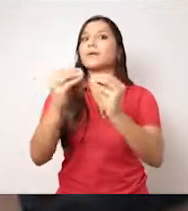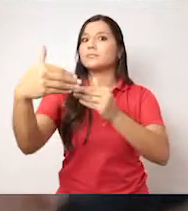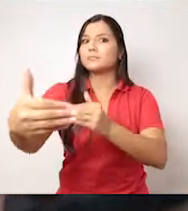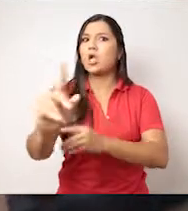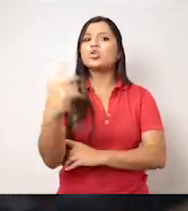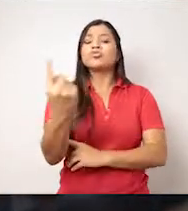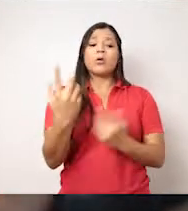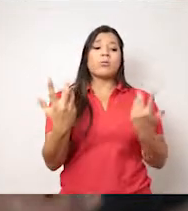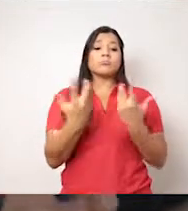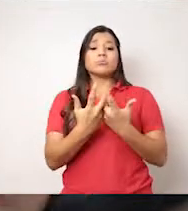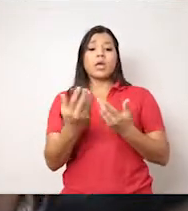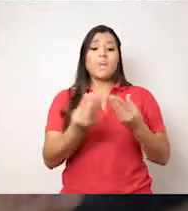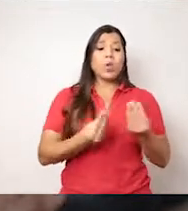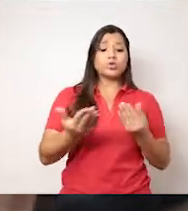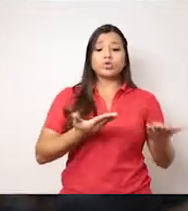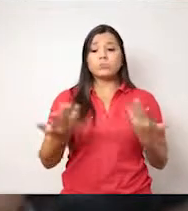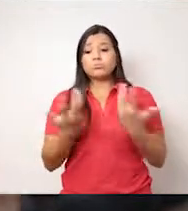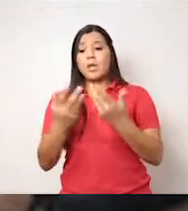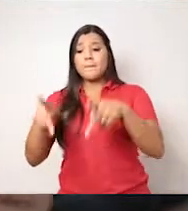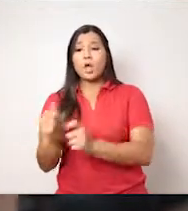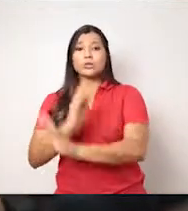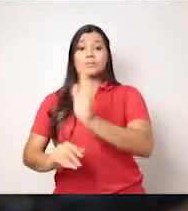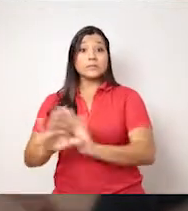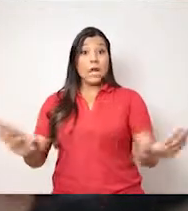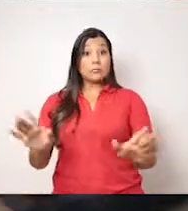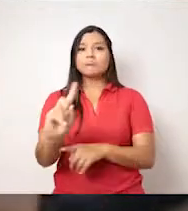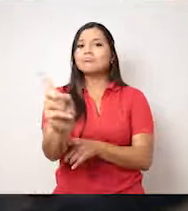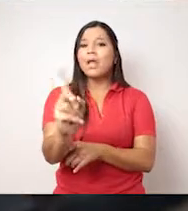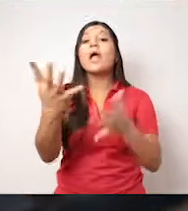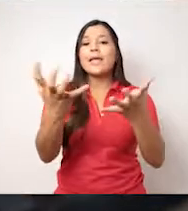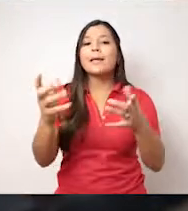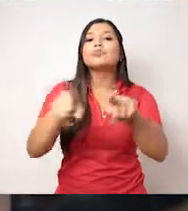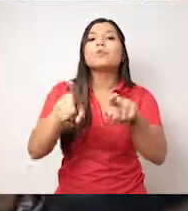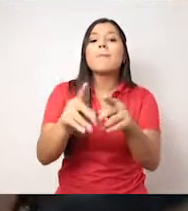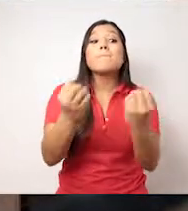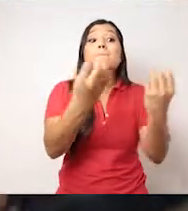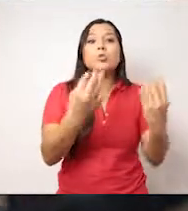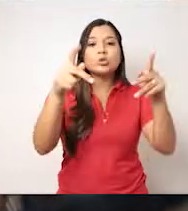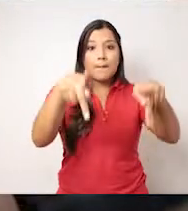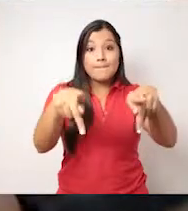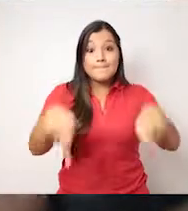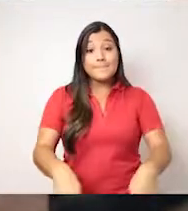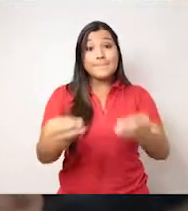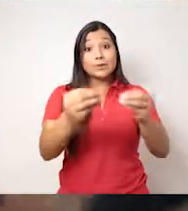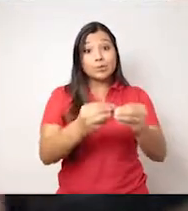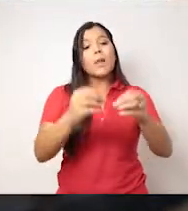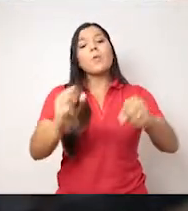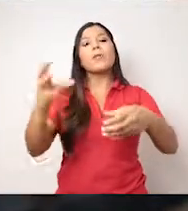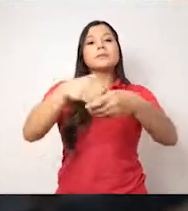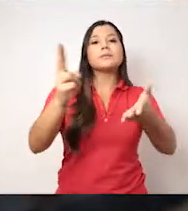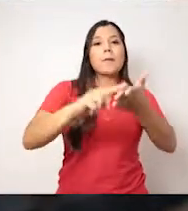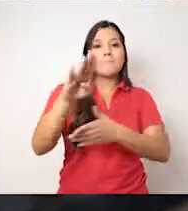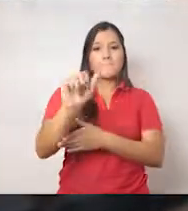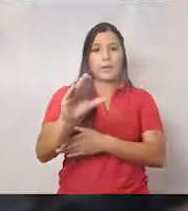compromiso va más allá. No solamente queremos adaptar nuestros productos y servicios para las personas con discapacidad, sino queremos que muchas más de ellas sean